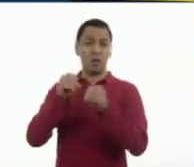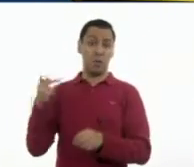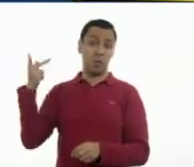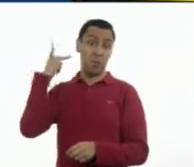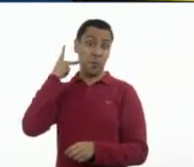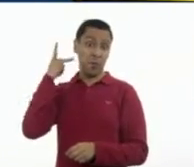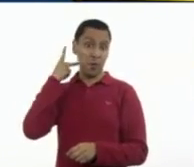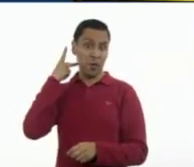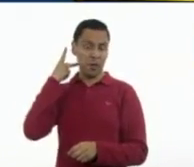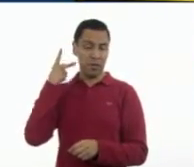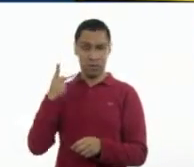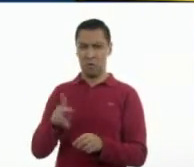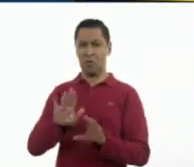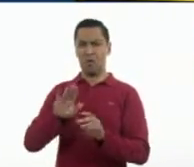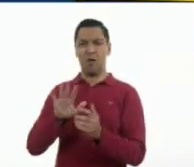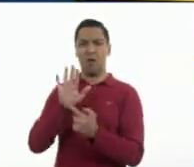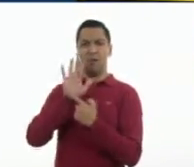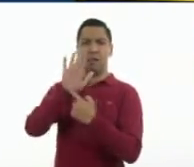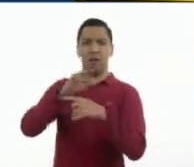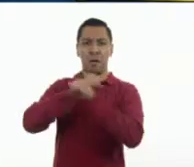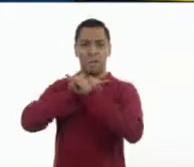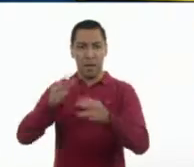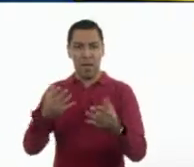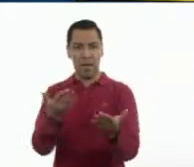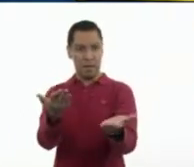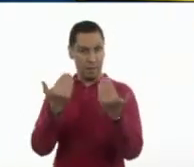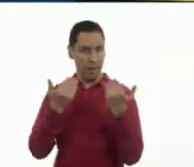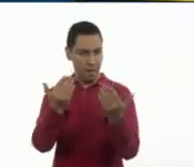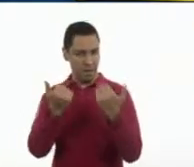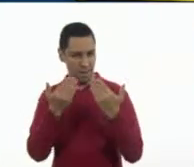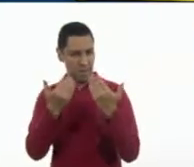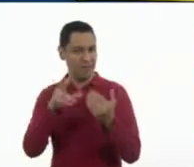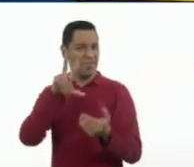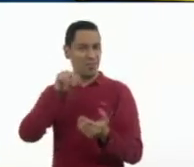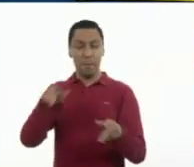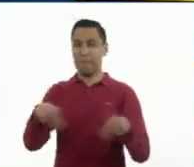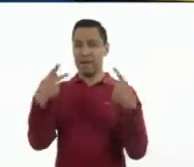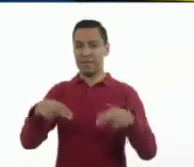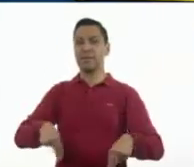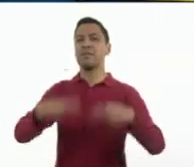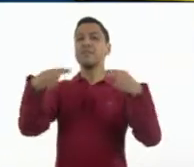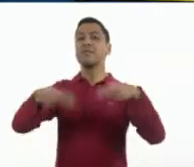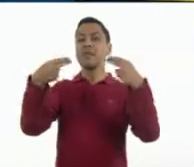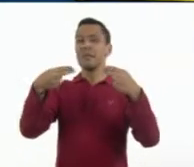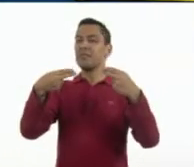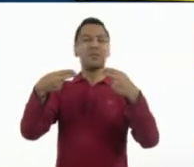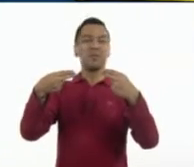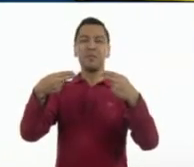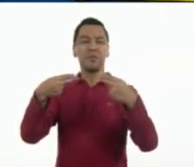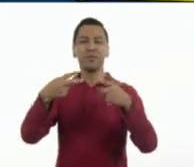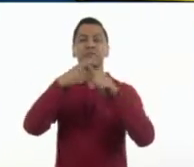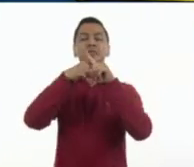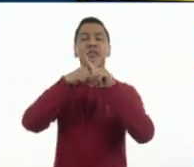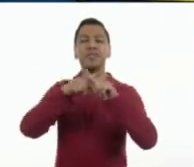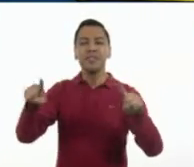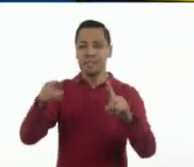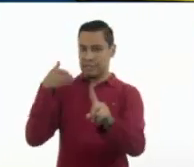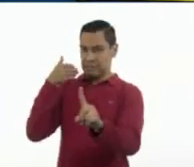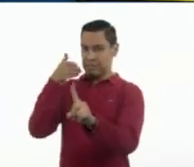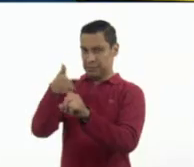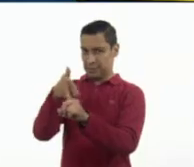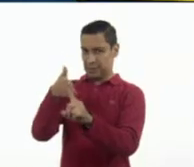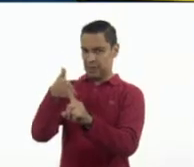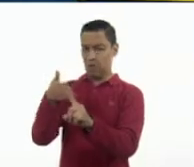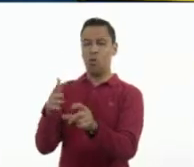no es un comercial, sino es propaganda. El anuncio publicitario lo que te da es una propaganda sobre algo concreto. Por ejemplo,